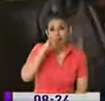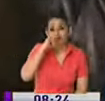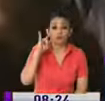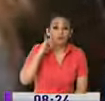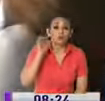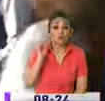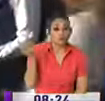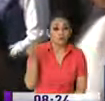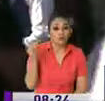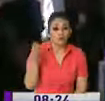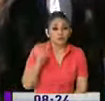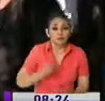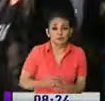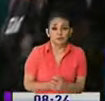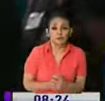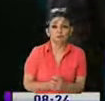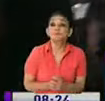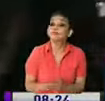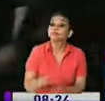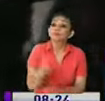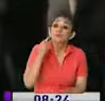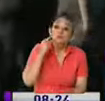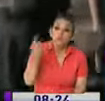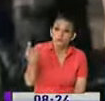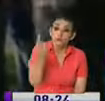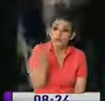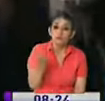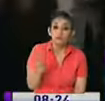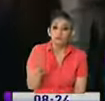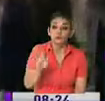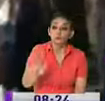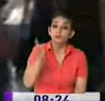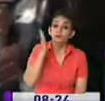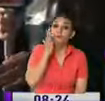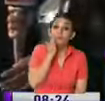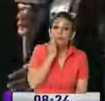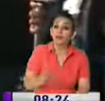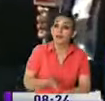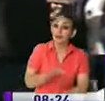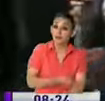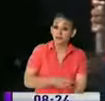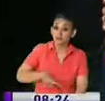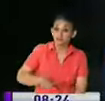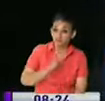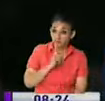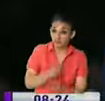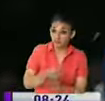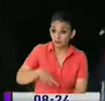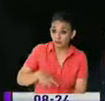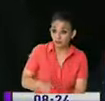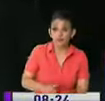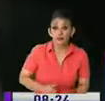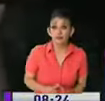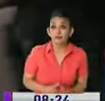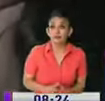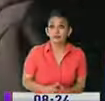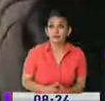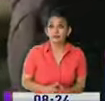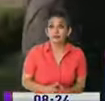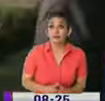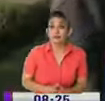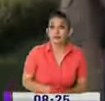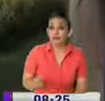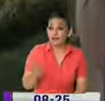acá. Claro, vamos a conversar con otra vecina que precisamente su mamá fue víctima de un asalto y prácticamente por poco y la